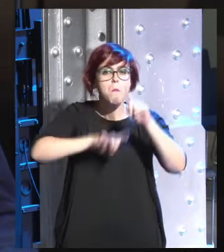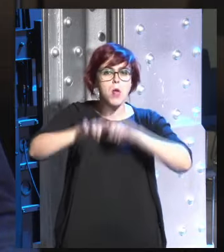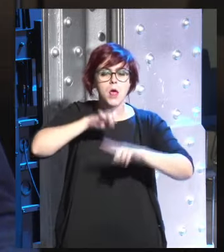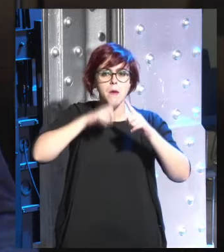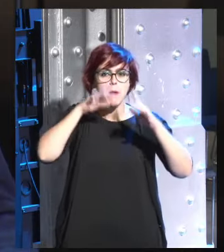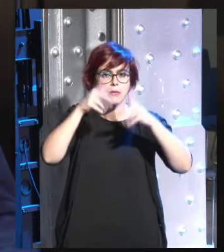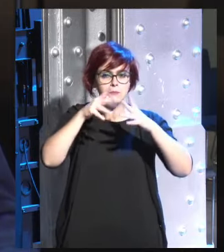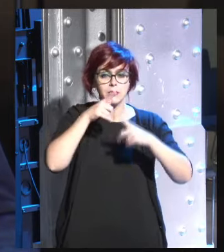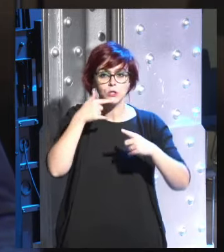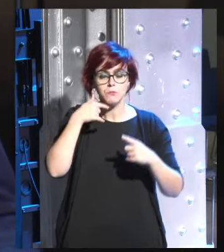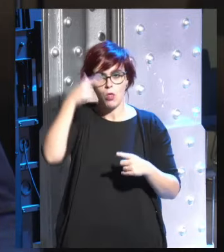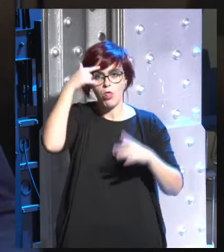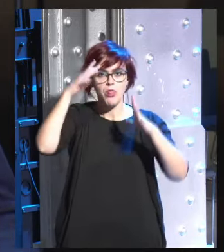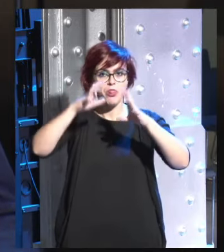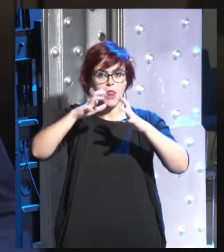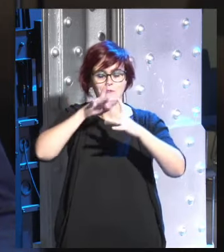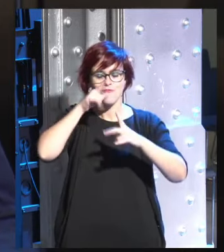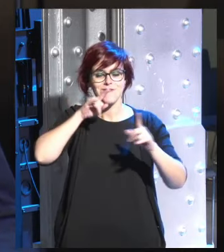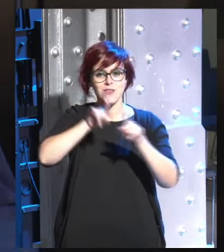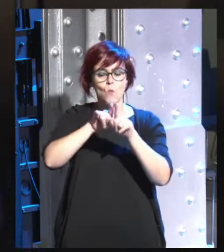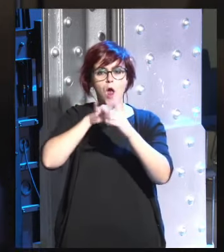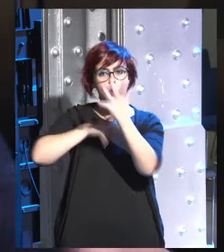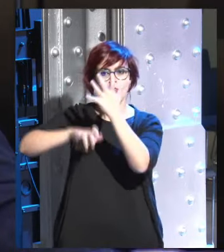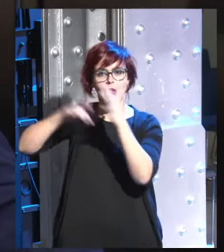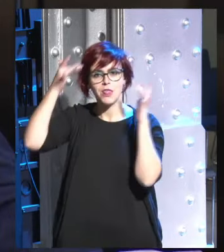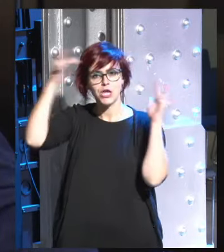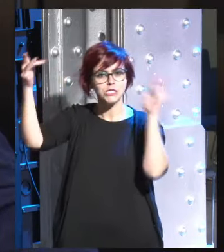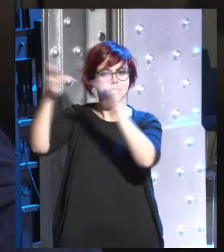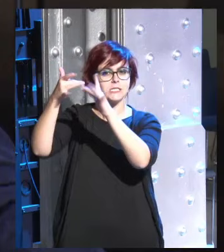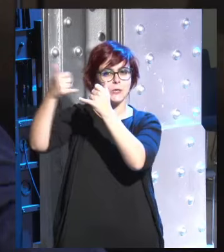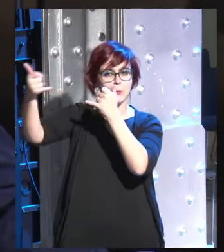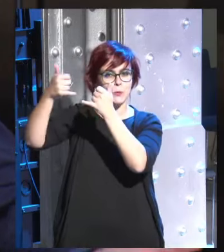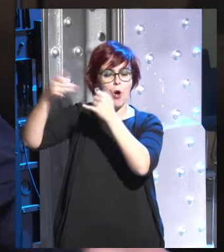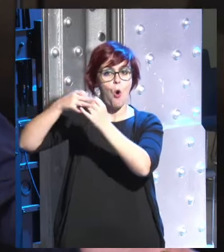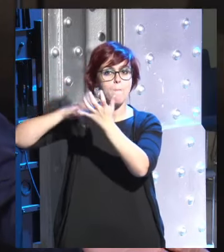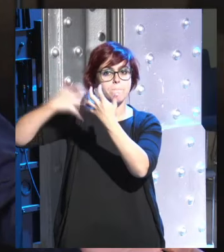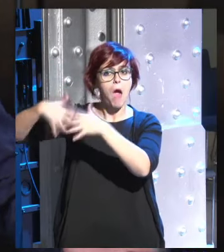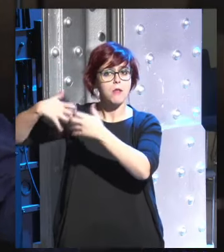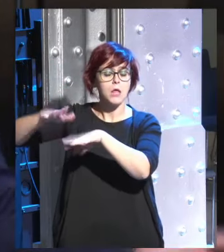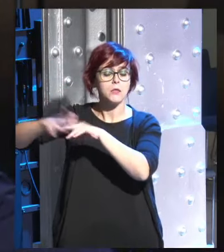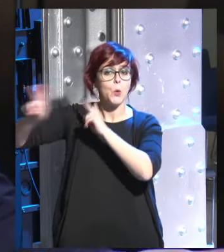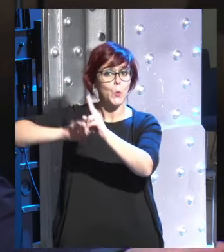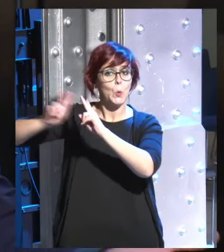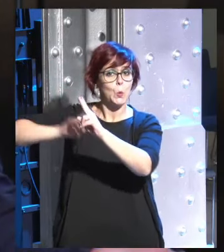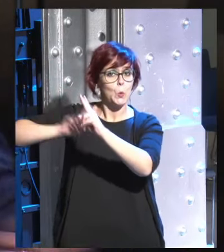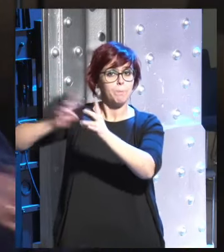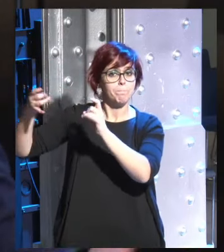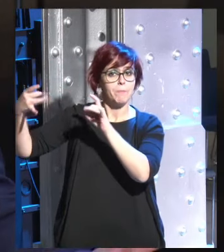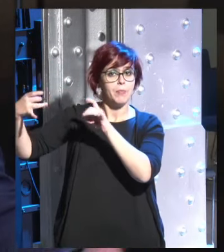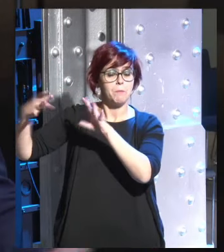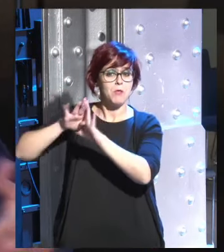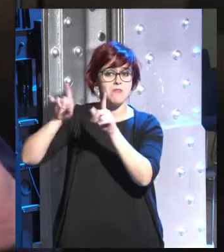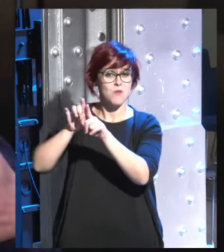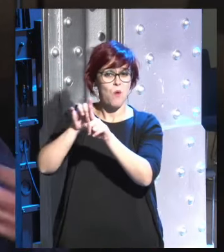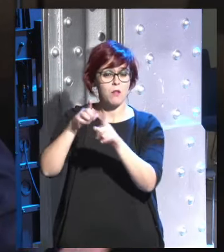problema matemático nuestro cerebro estará conectado con un ordenador o con una máquina que nos dará todas las respuestas como